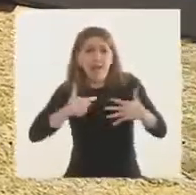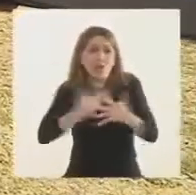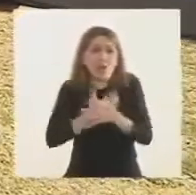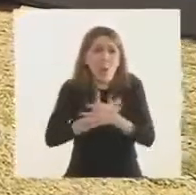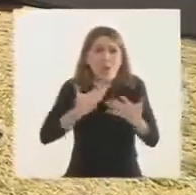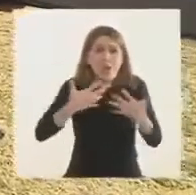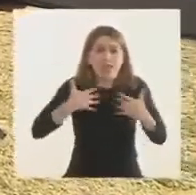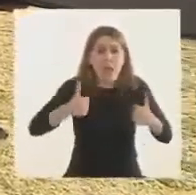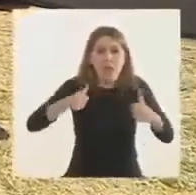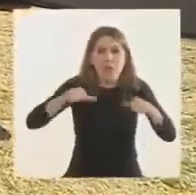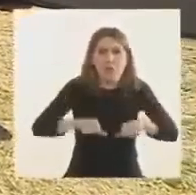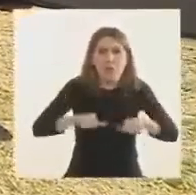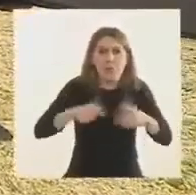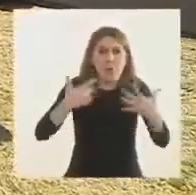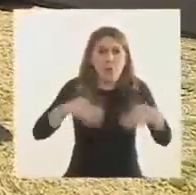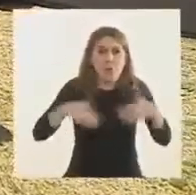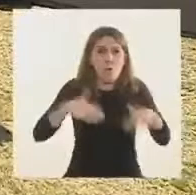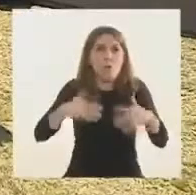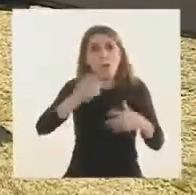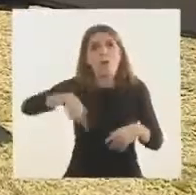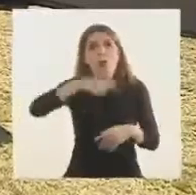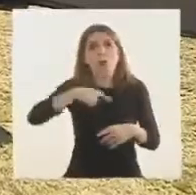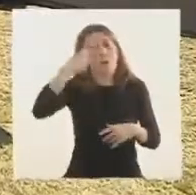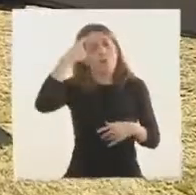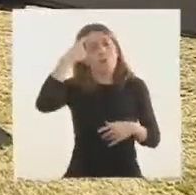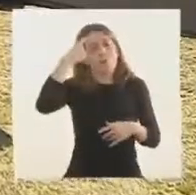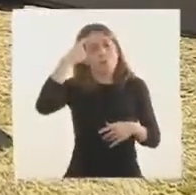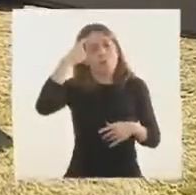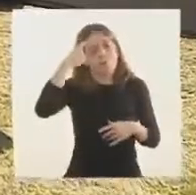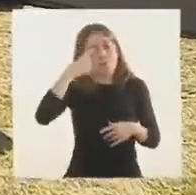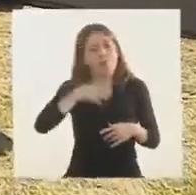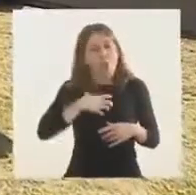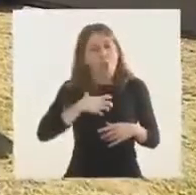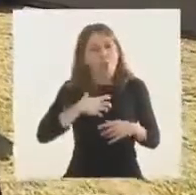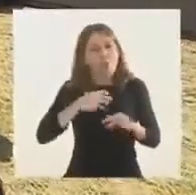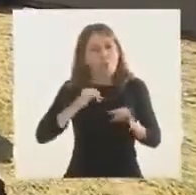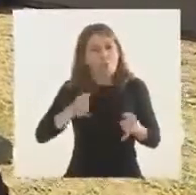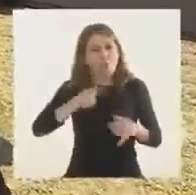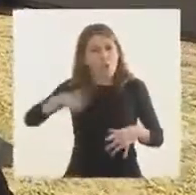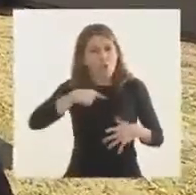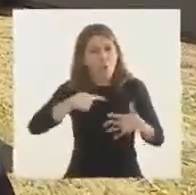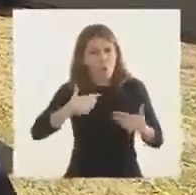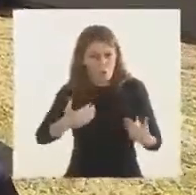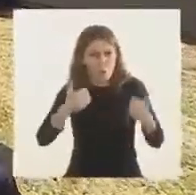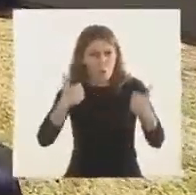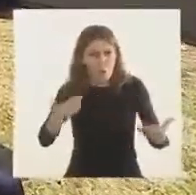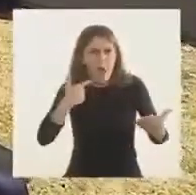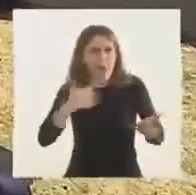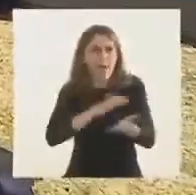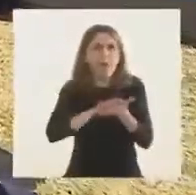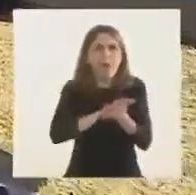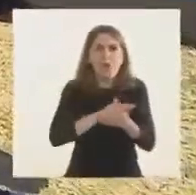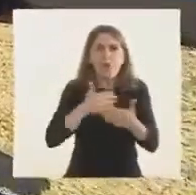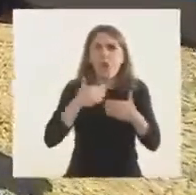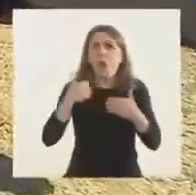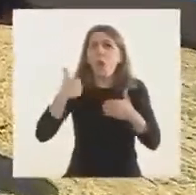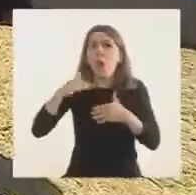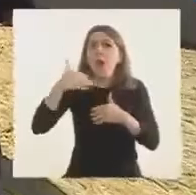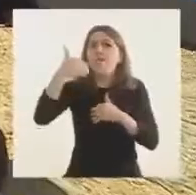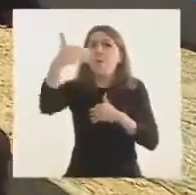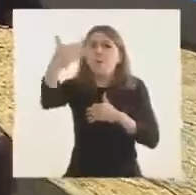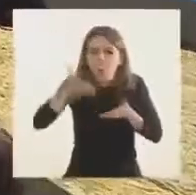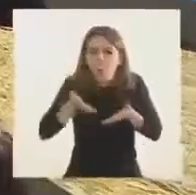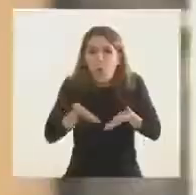Y seguramente confiamos en que seamos nosotros la generación que tenga que soportar esto y que no haya nuestros hijos y quienes nos